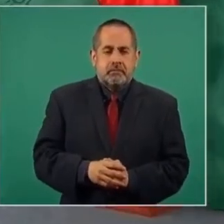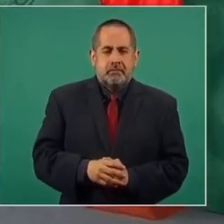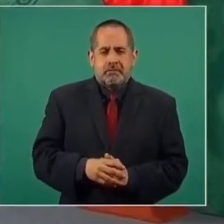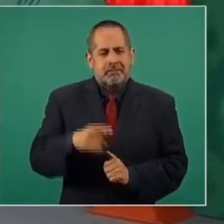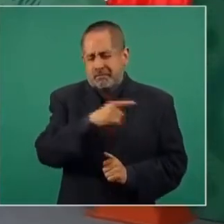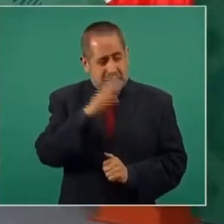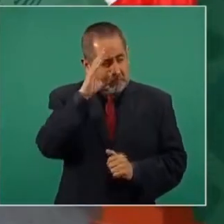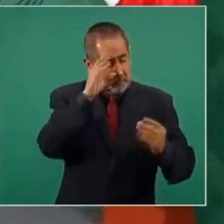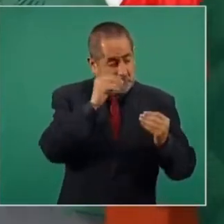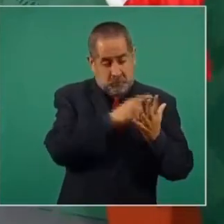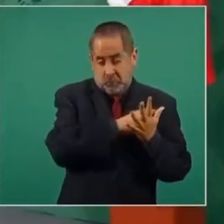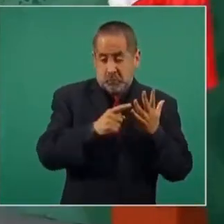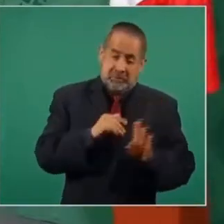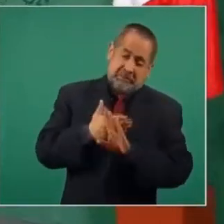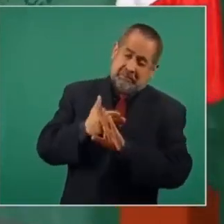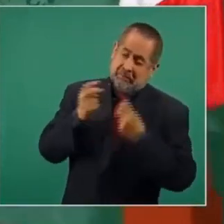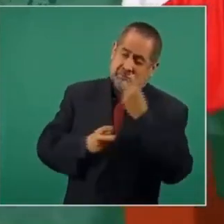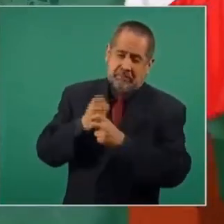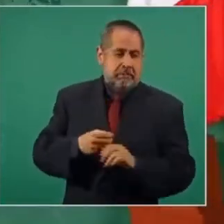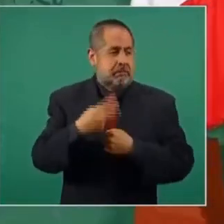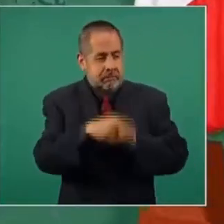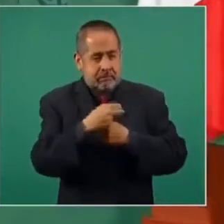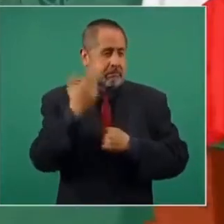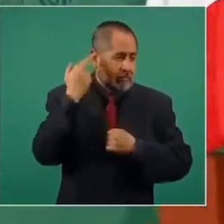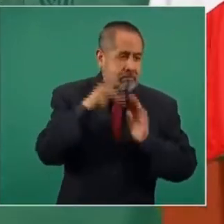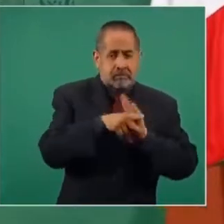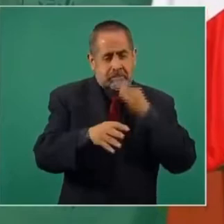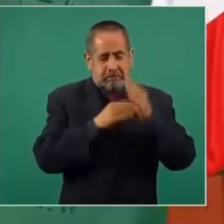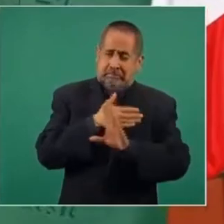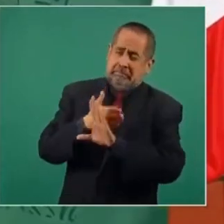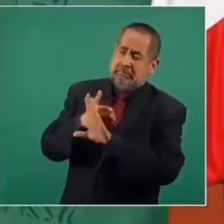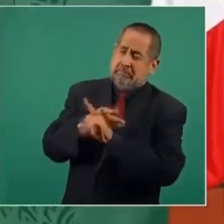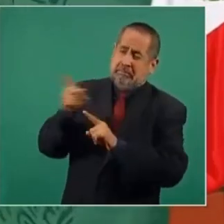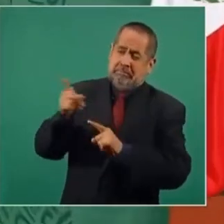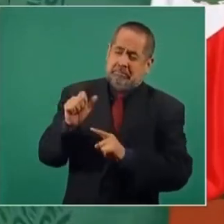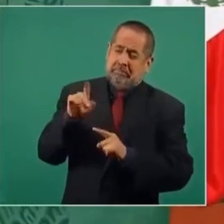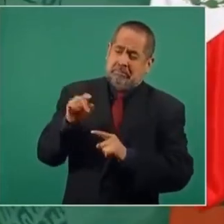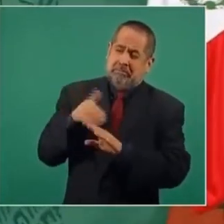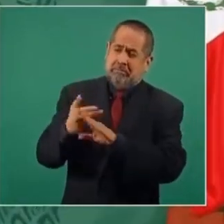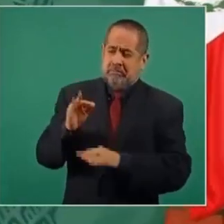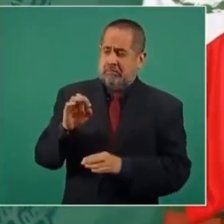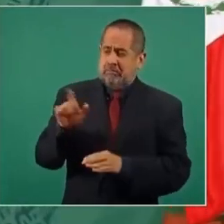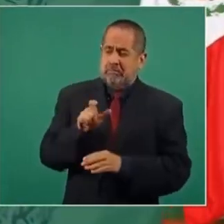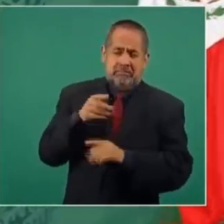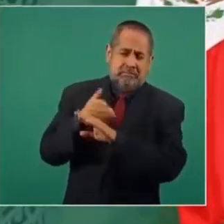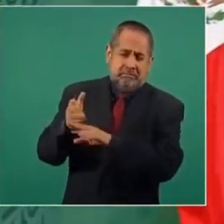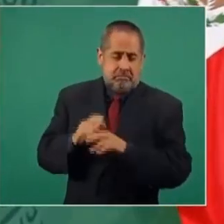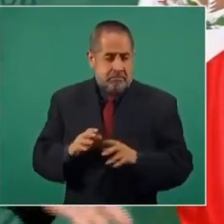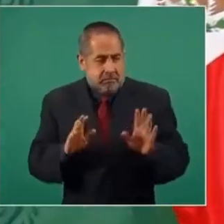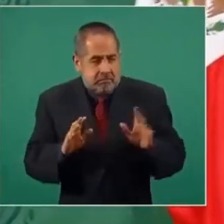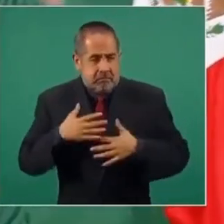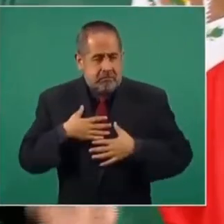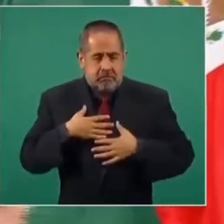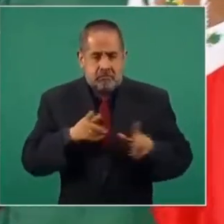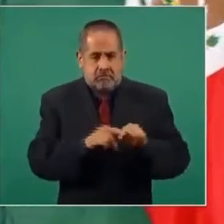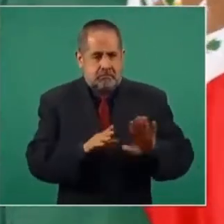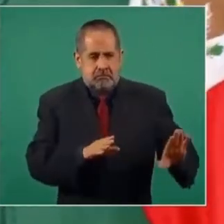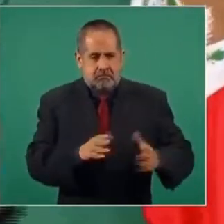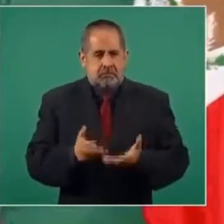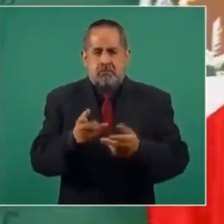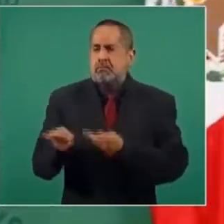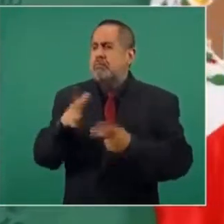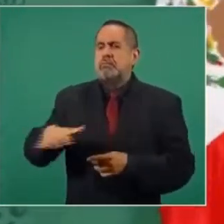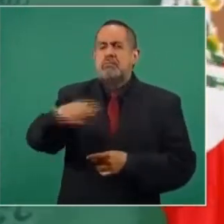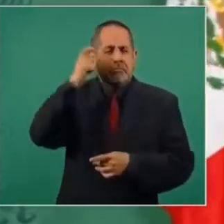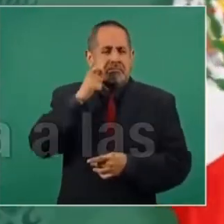una lanzada en todos los programas de radio, en la prensa, en contra de Félix Salgado Macedonio. Yo lo que planteo es, ver, hay